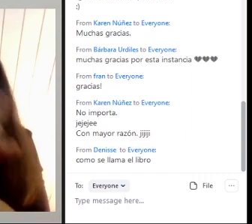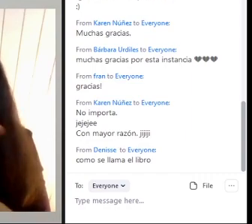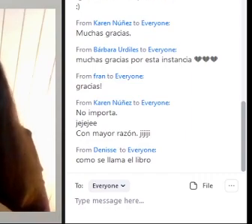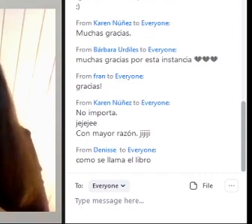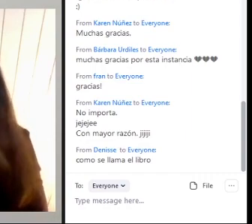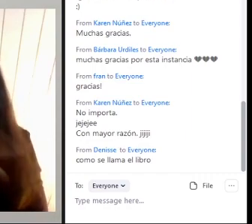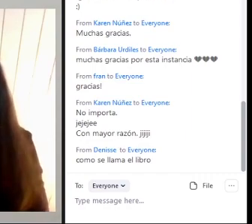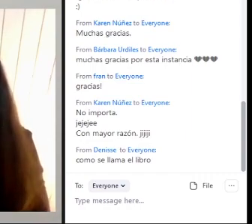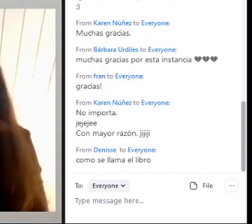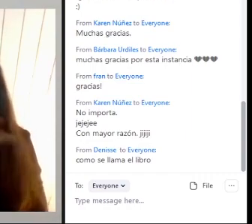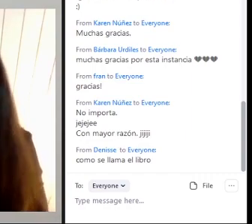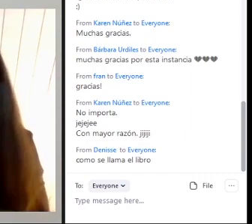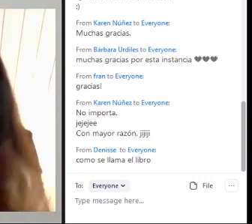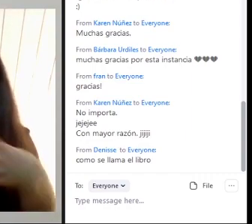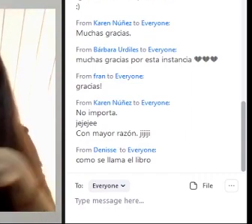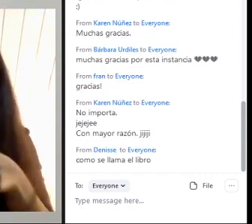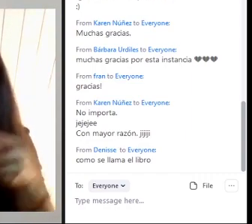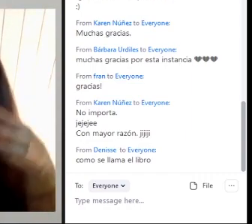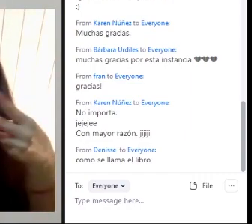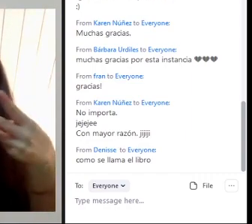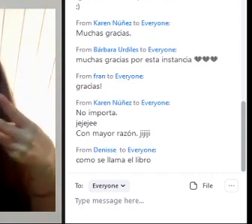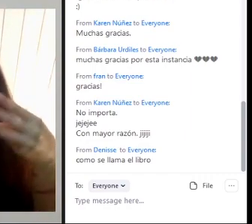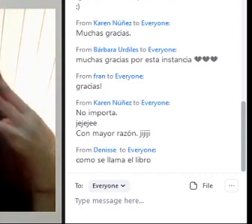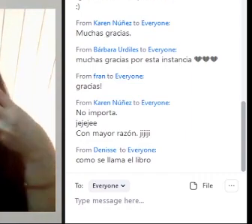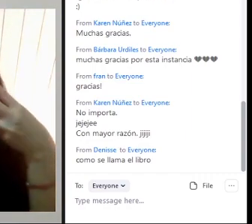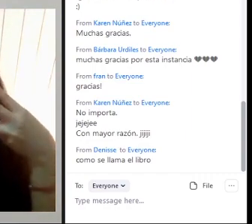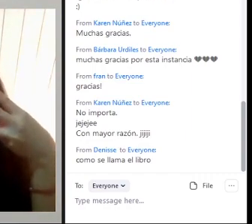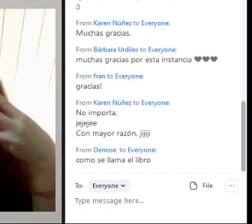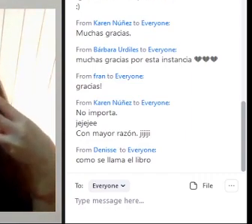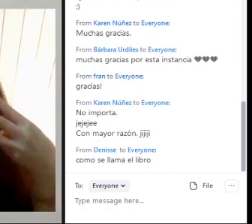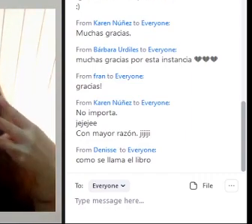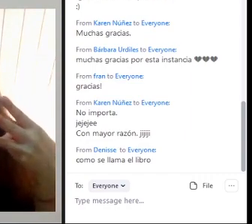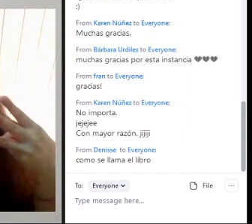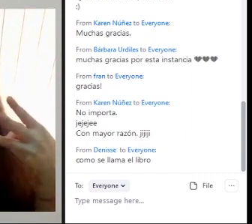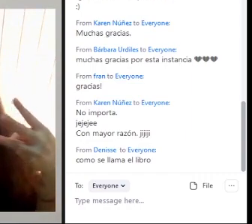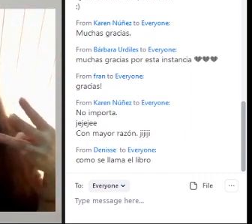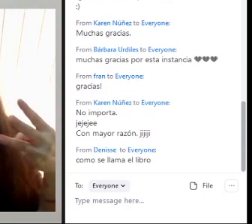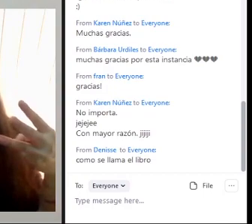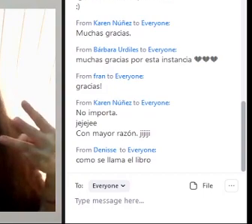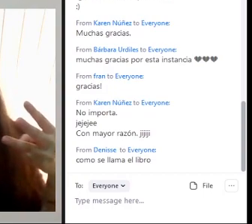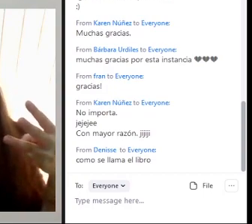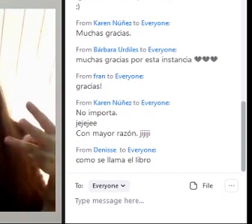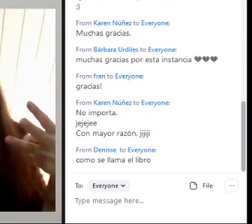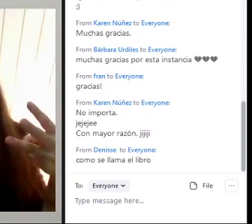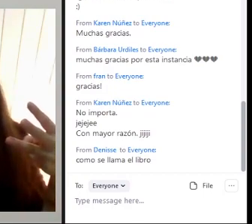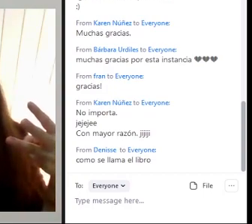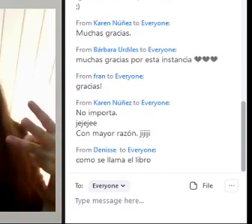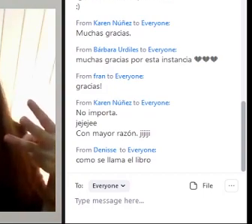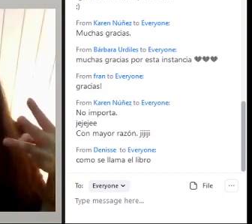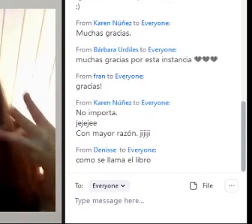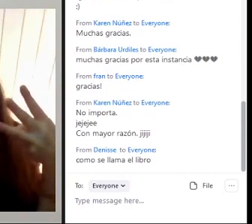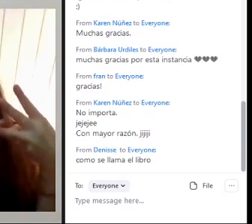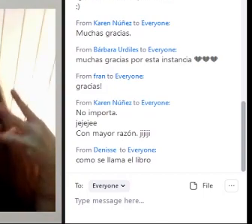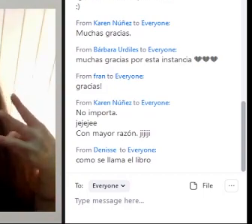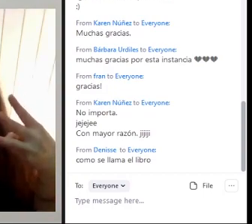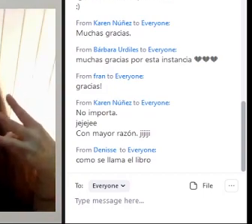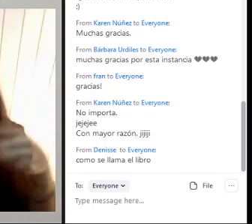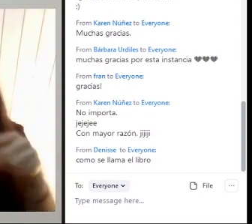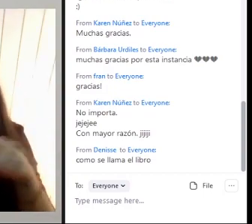Graciela Moragui Quien escribió el libro Que se llama Todo educación es sexual Y quien fue Una de las ejecutoras De la ley De educación sexual